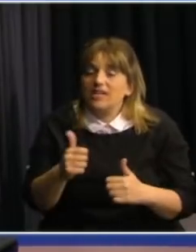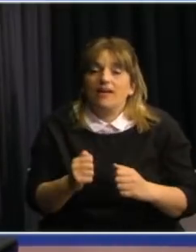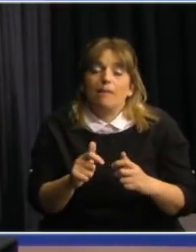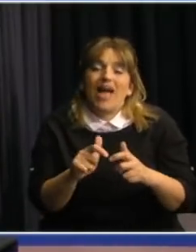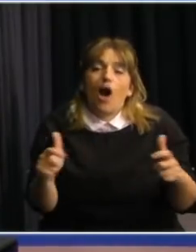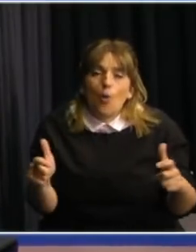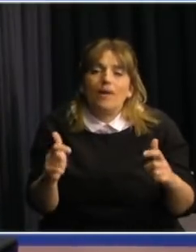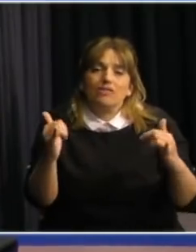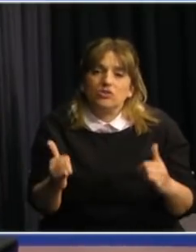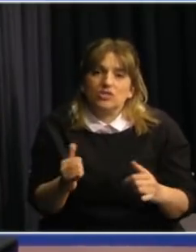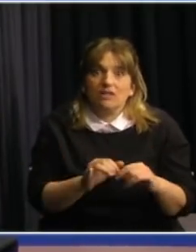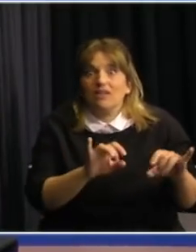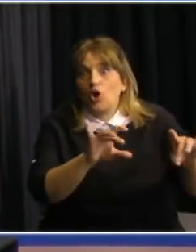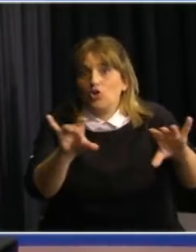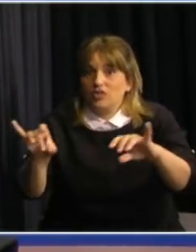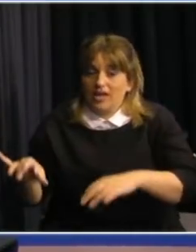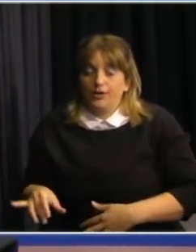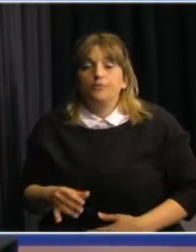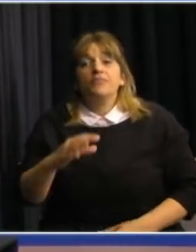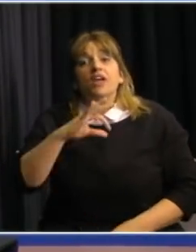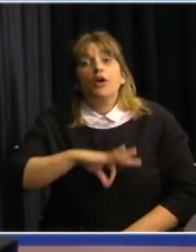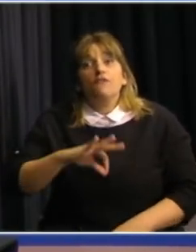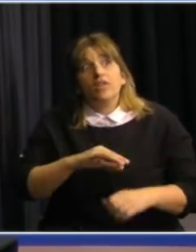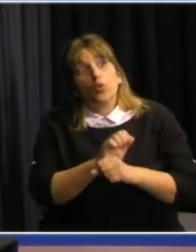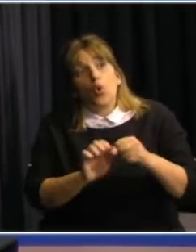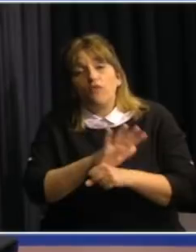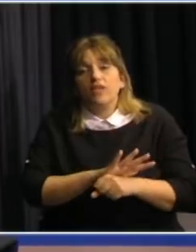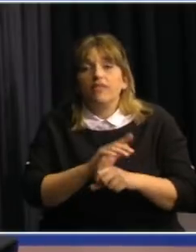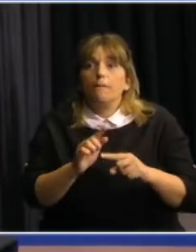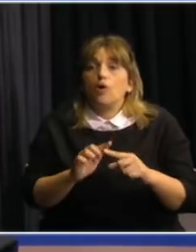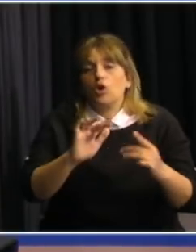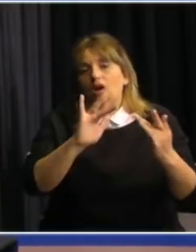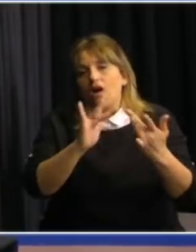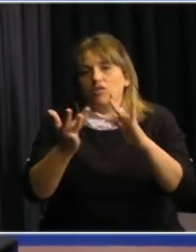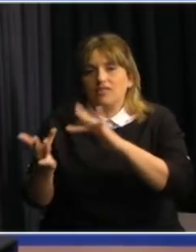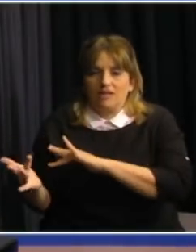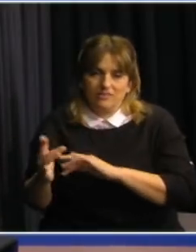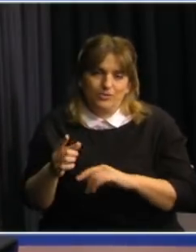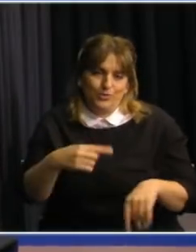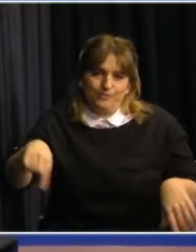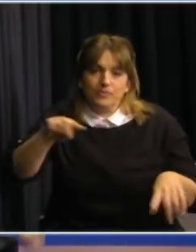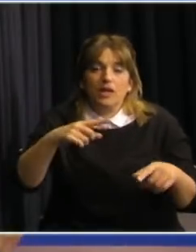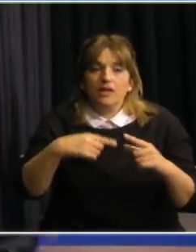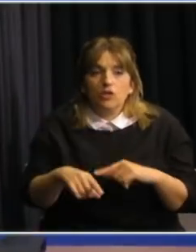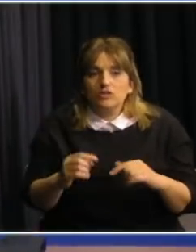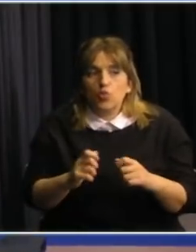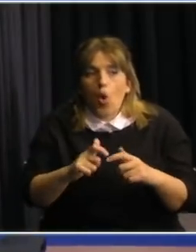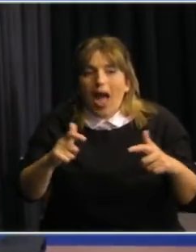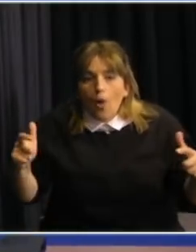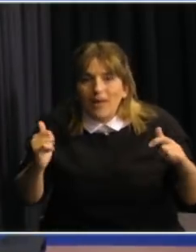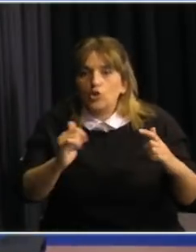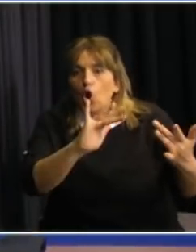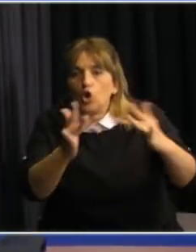de la posibilidad de infecciones. El virus se propaga a través de los contactos, y por lo tanto, el aumento de los